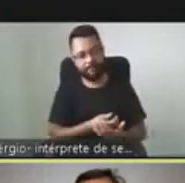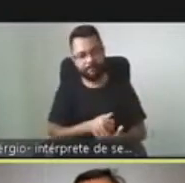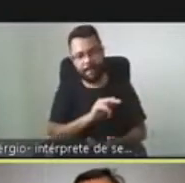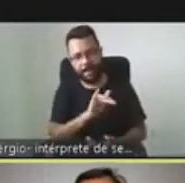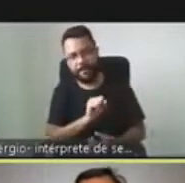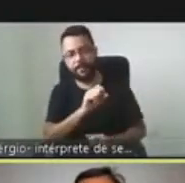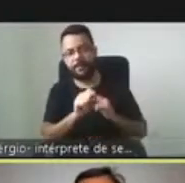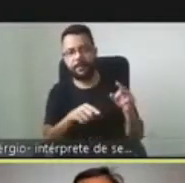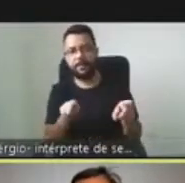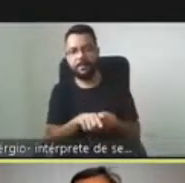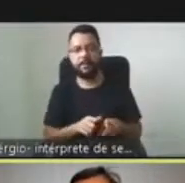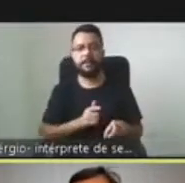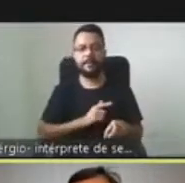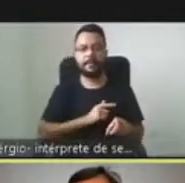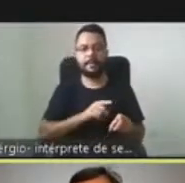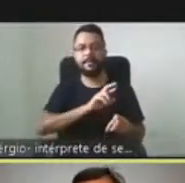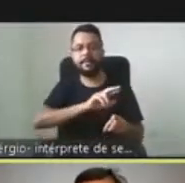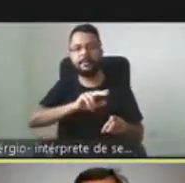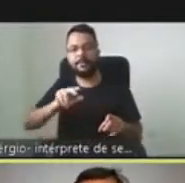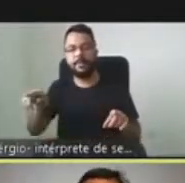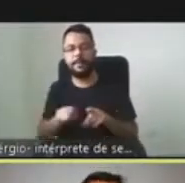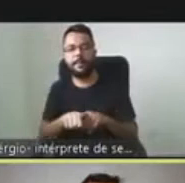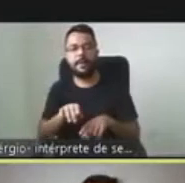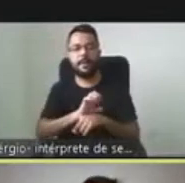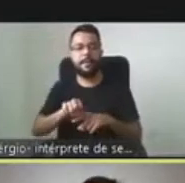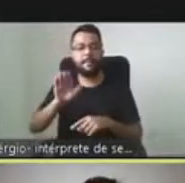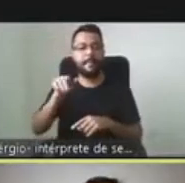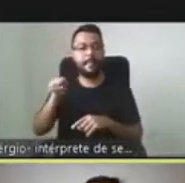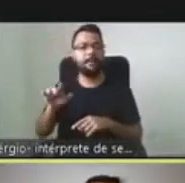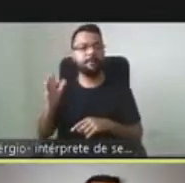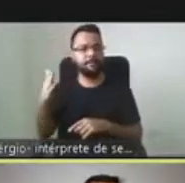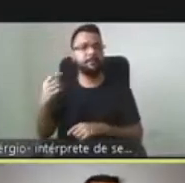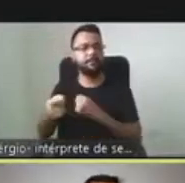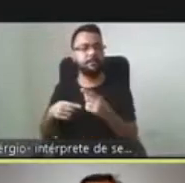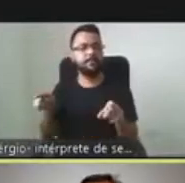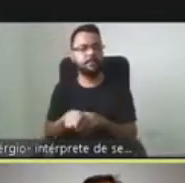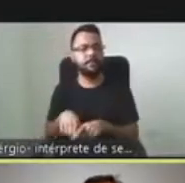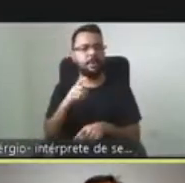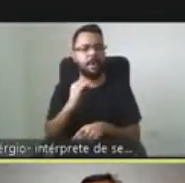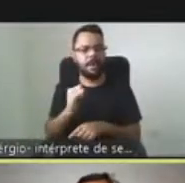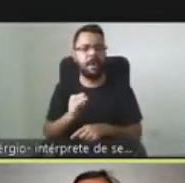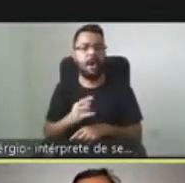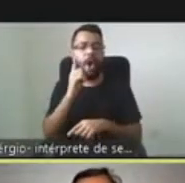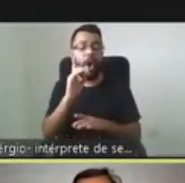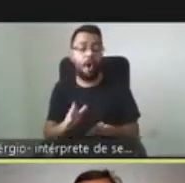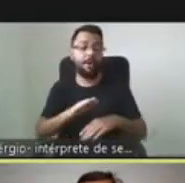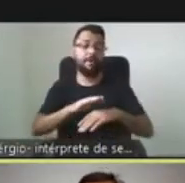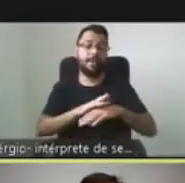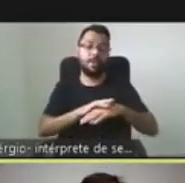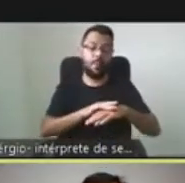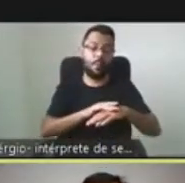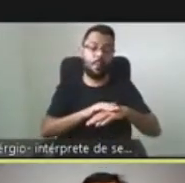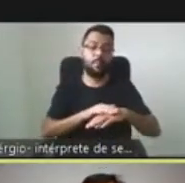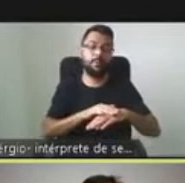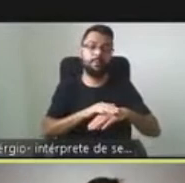en Ecuador es todavía mucho más exigente, y esto hace que una enfermedad pueda ser rara en un país y no en otro, porque